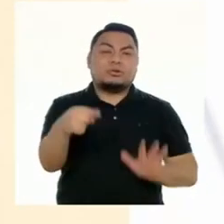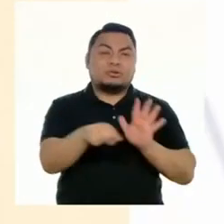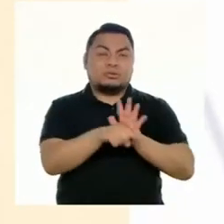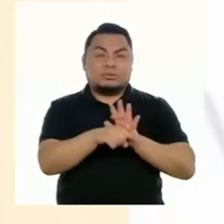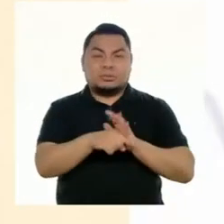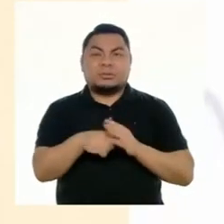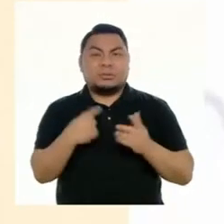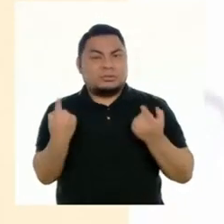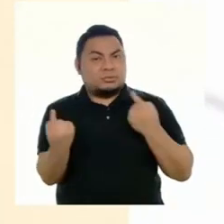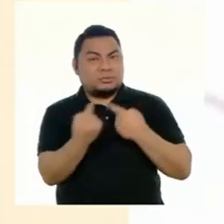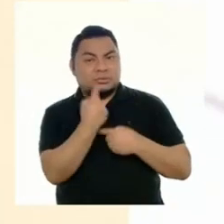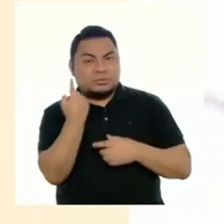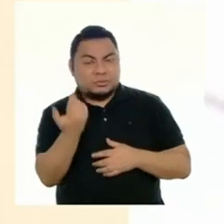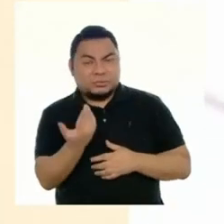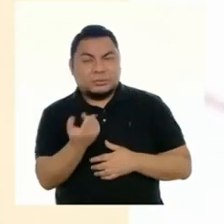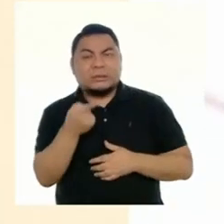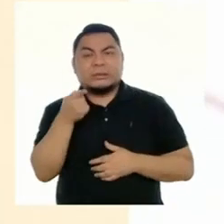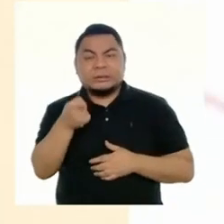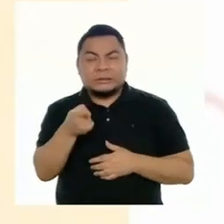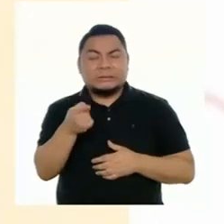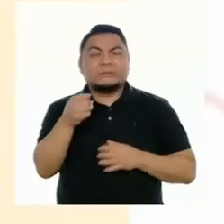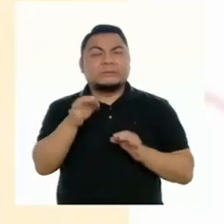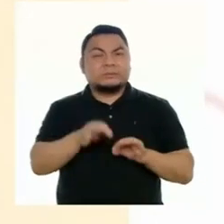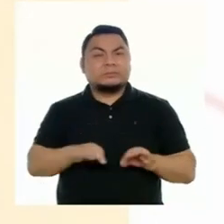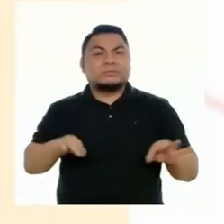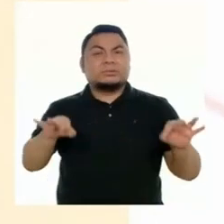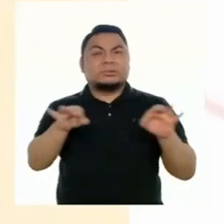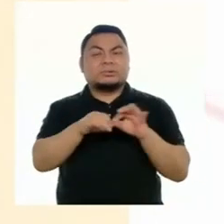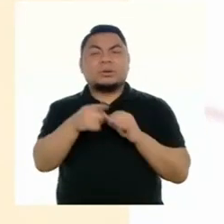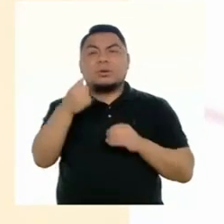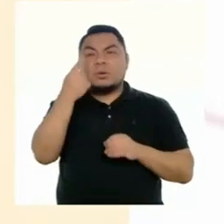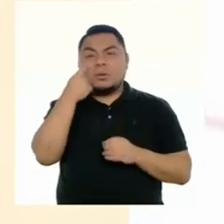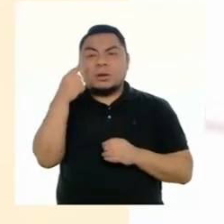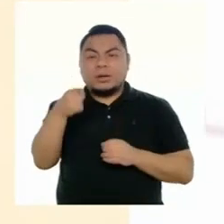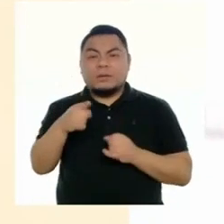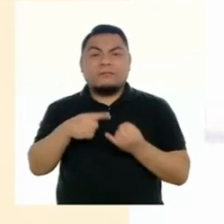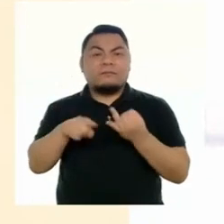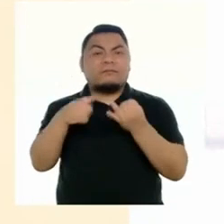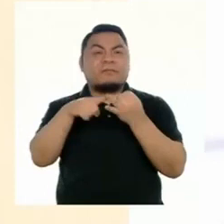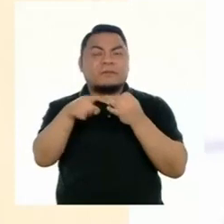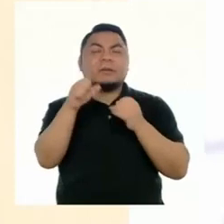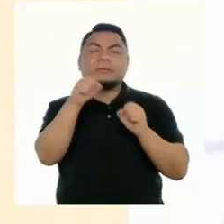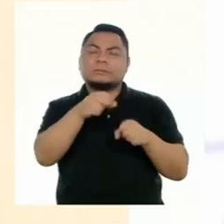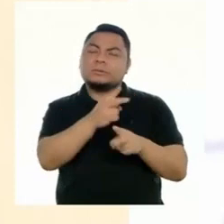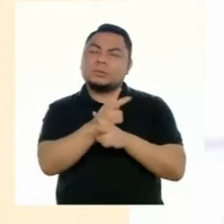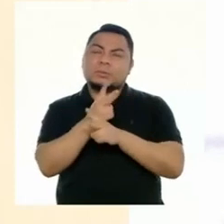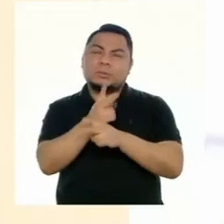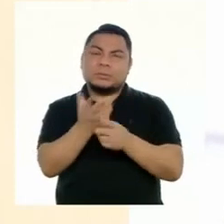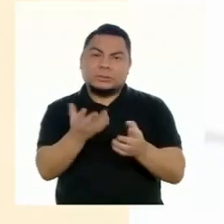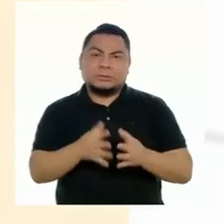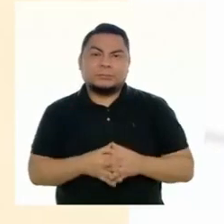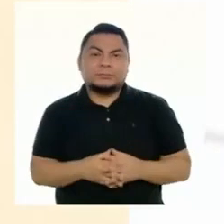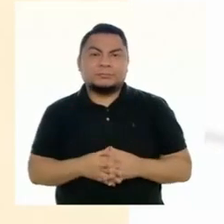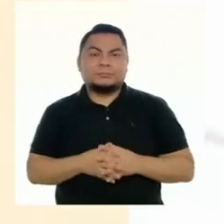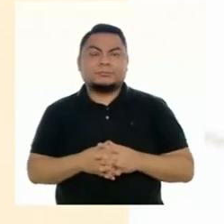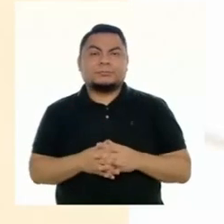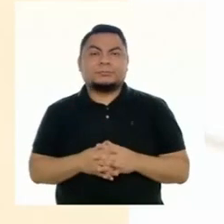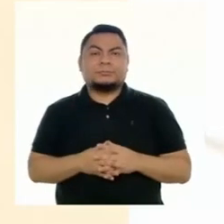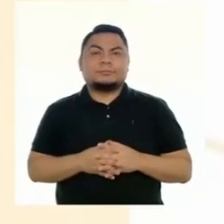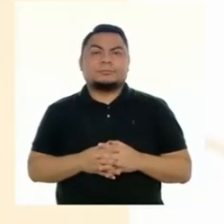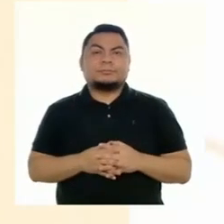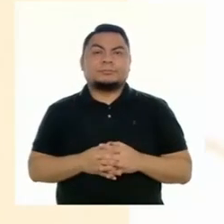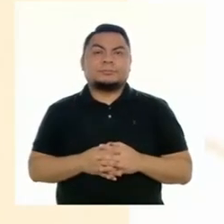todos. Y es por ello la importancia de conocer esa diversidad y cuidarla.